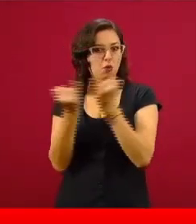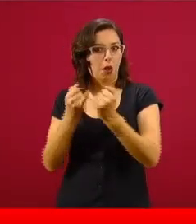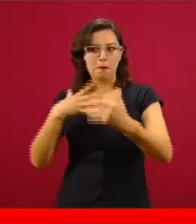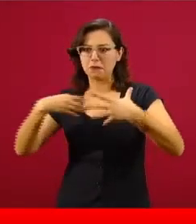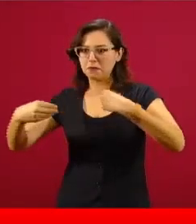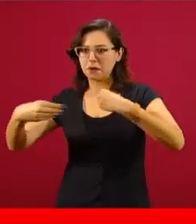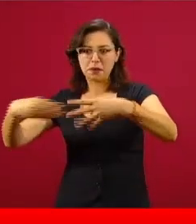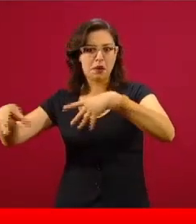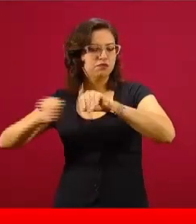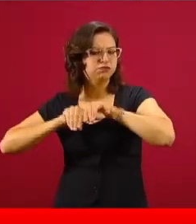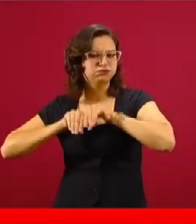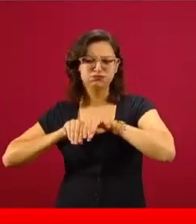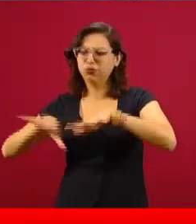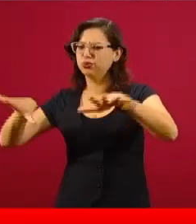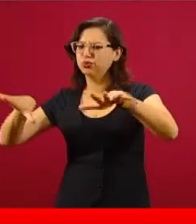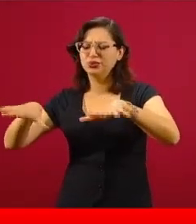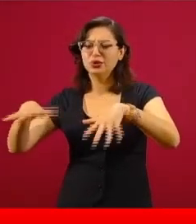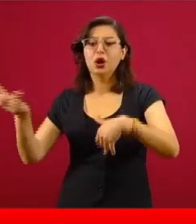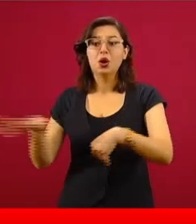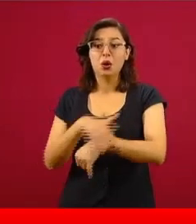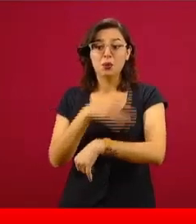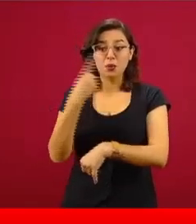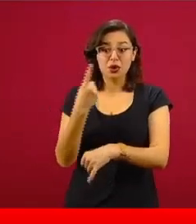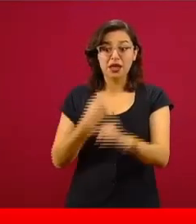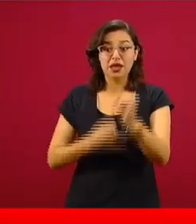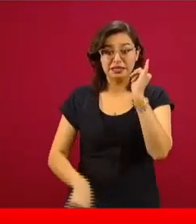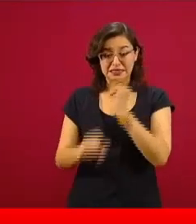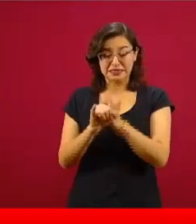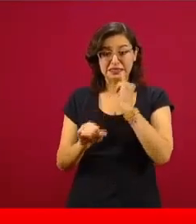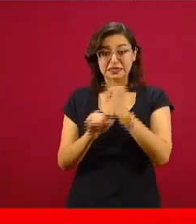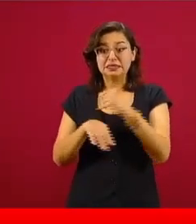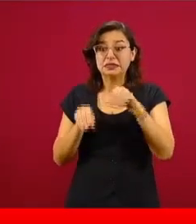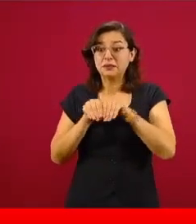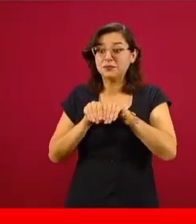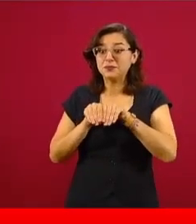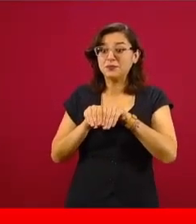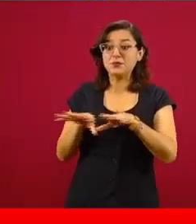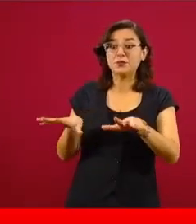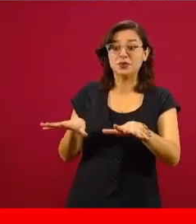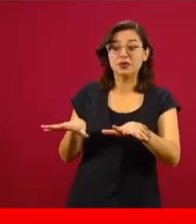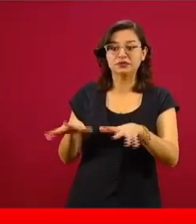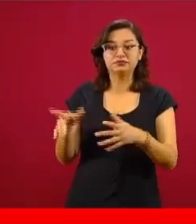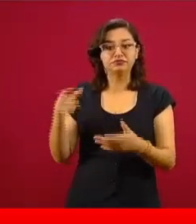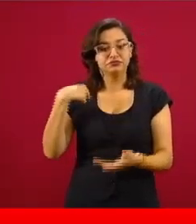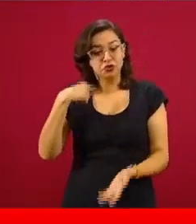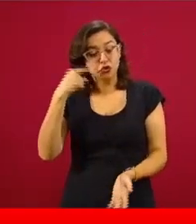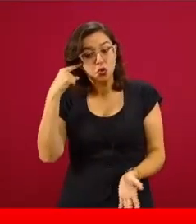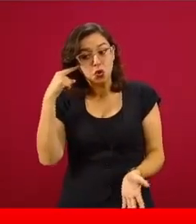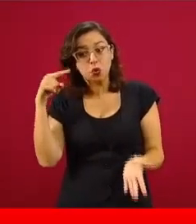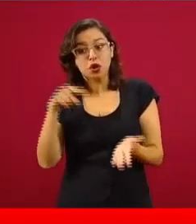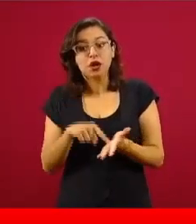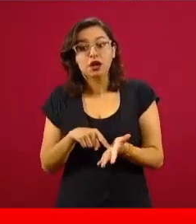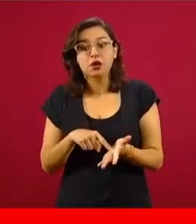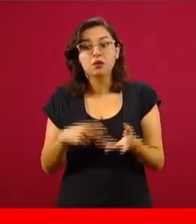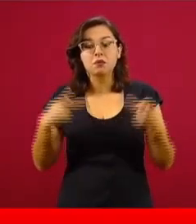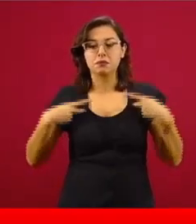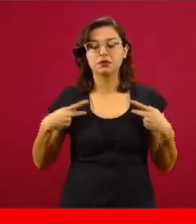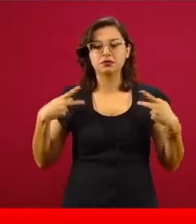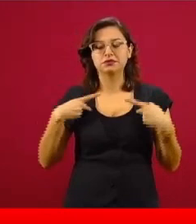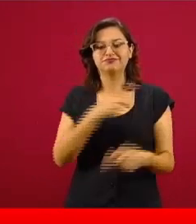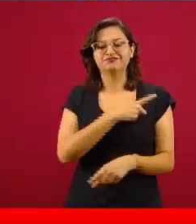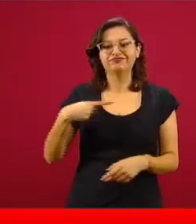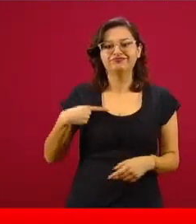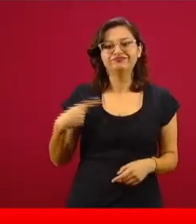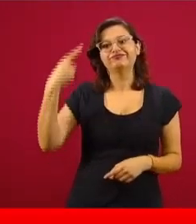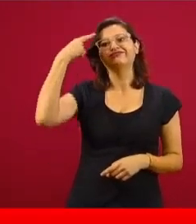porque la transmisión en las redes sociales tiene que ver con algo que es lo que yo creo que los ciudadanos debemos empezar a